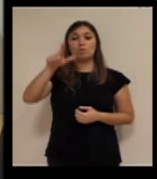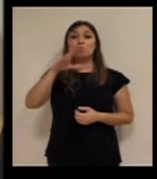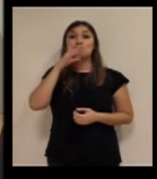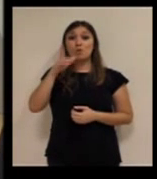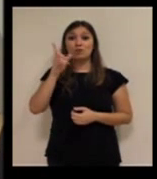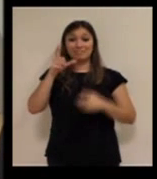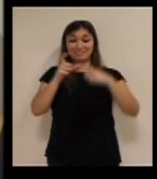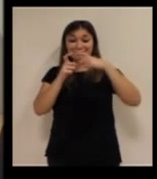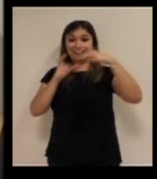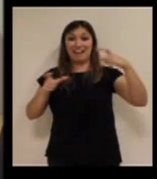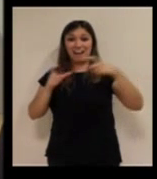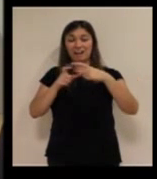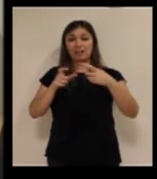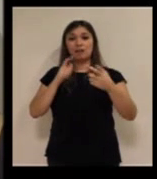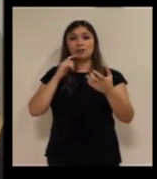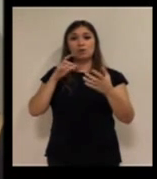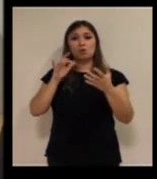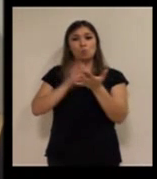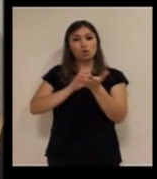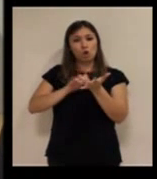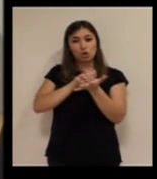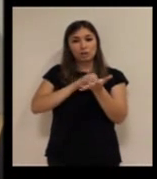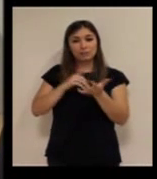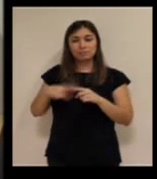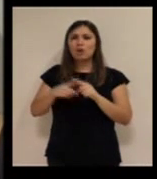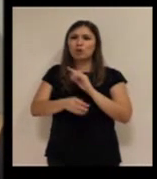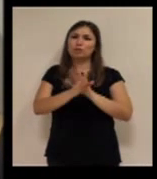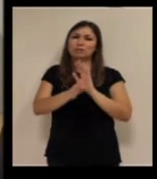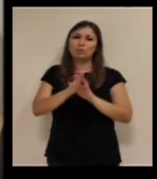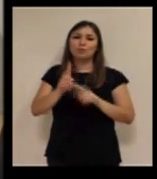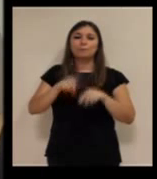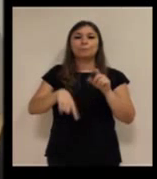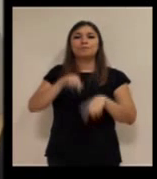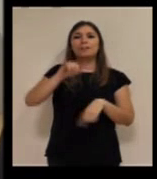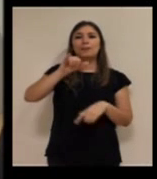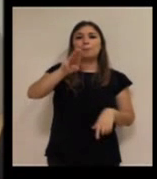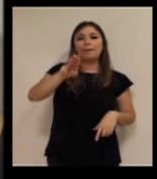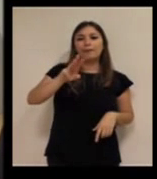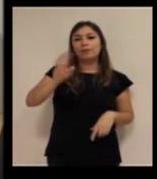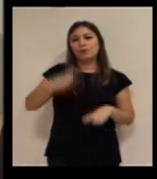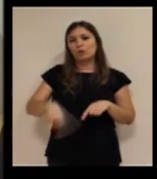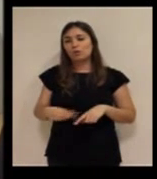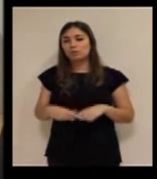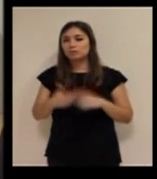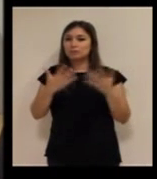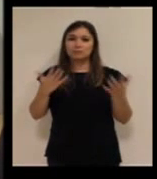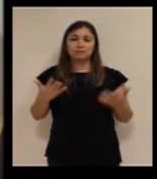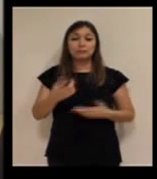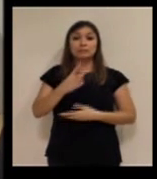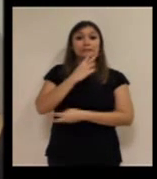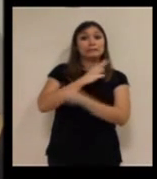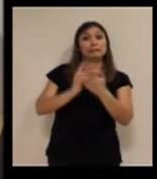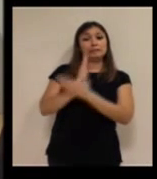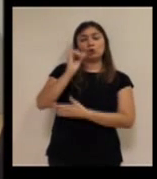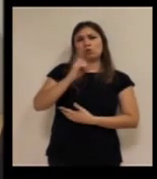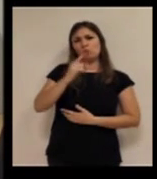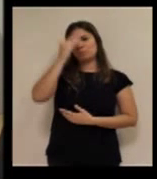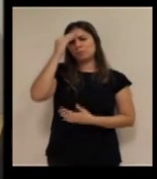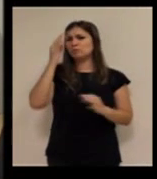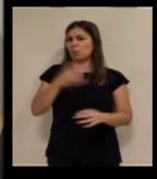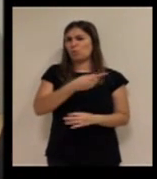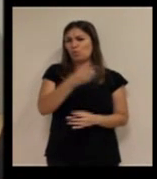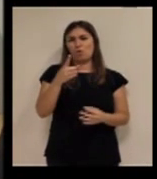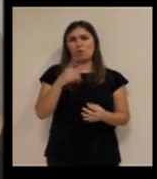que toda la vida se mantendrá durante un tiempo, sobre otra tecnología, luego están las IPs, sobre etc. Yo el otro día pensaba en algunos sitios, me imagino que